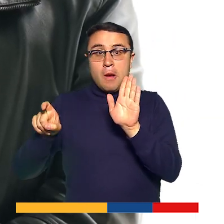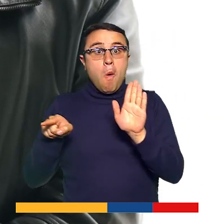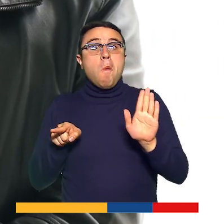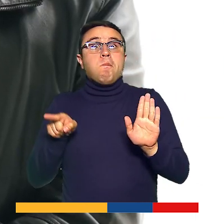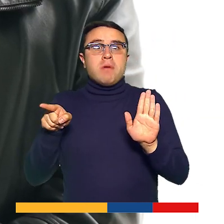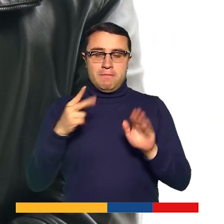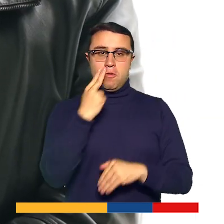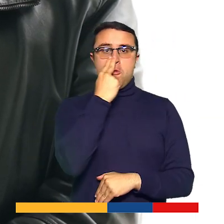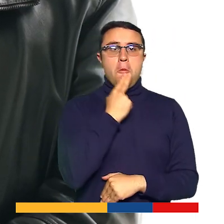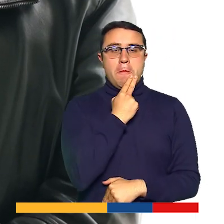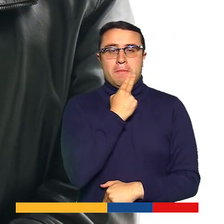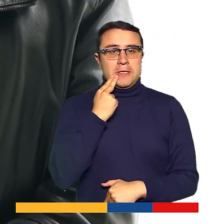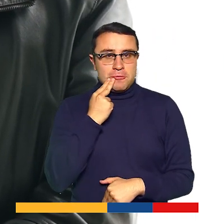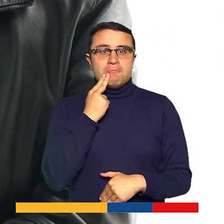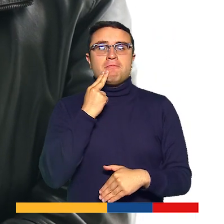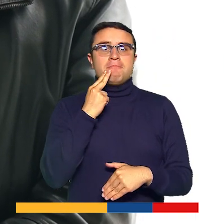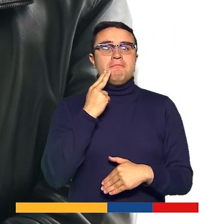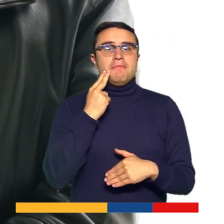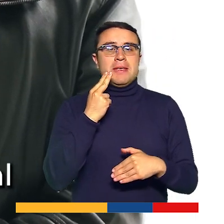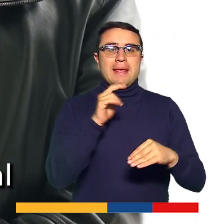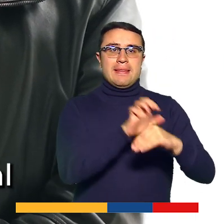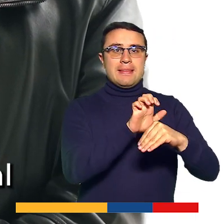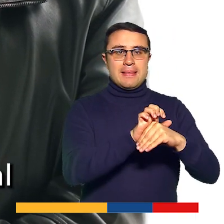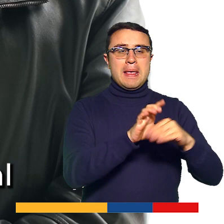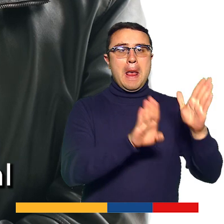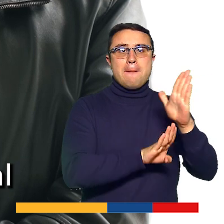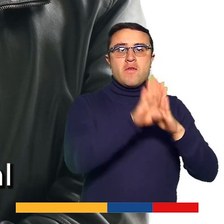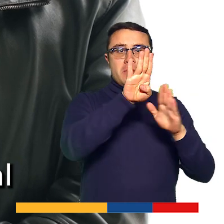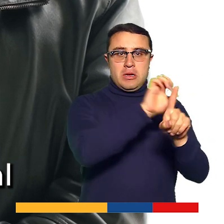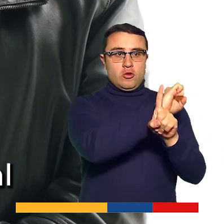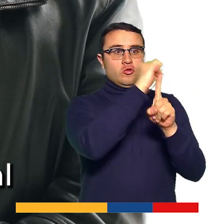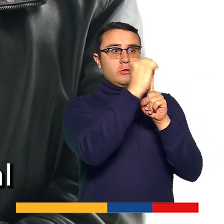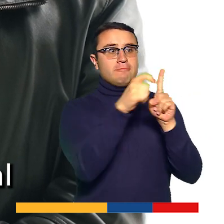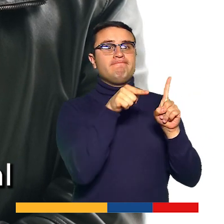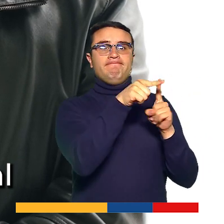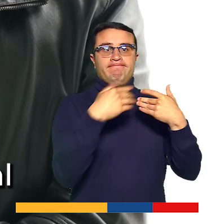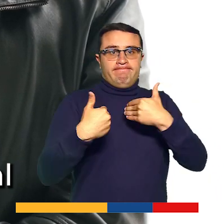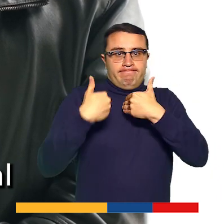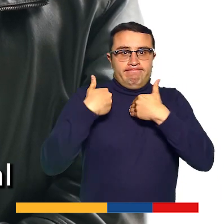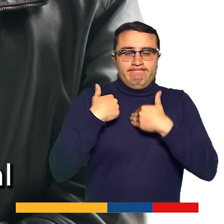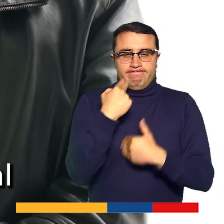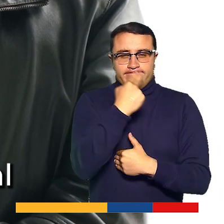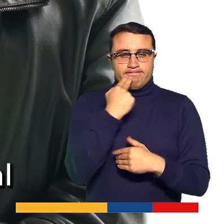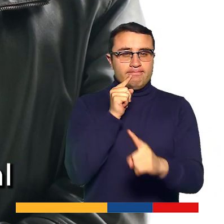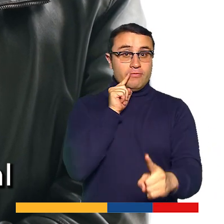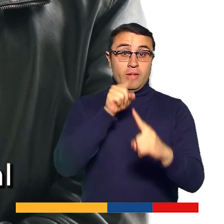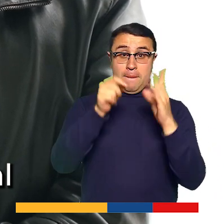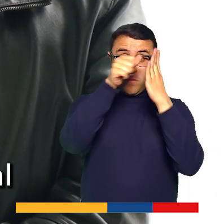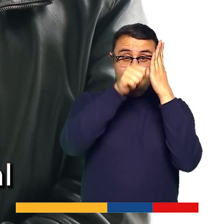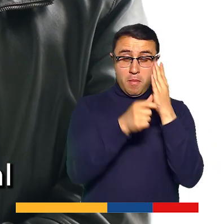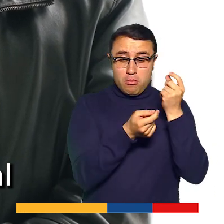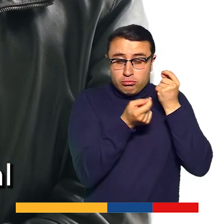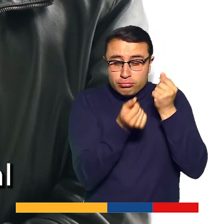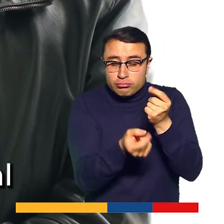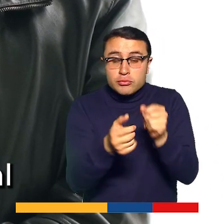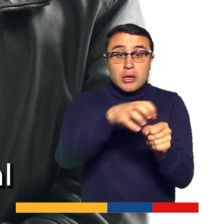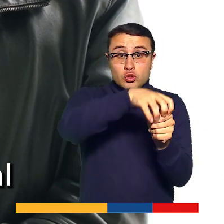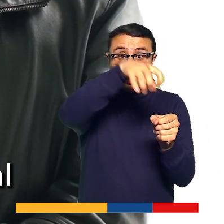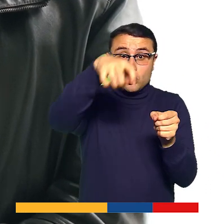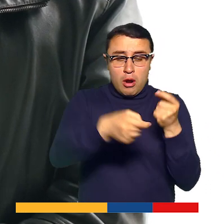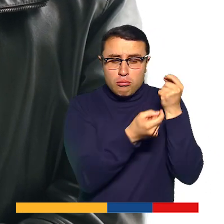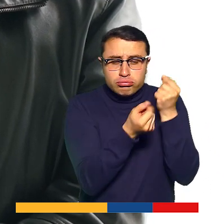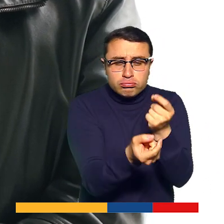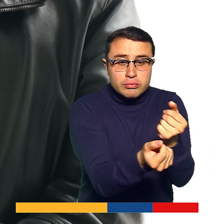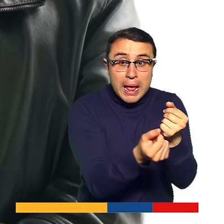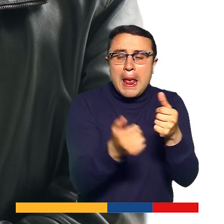66 ya compromete al Departamento de Prosperidad Social a que el programa de